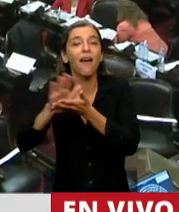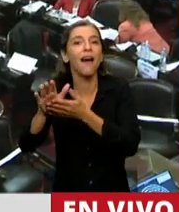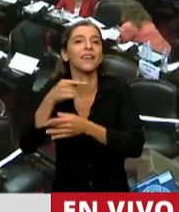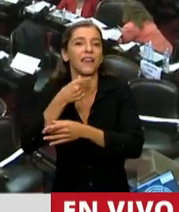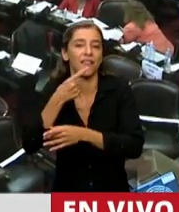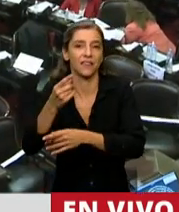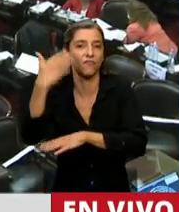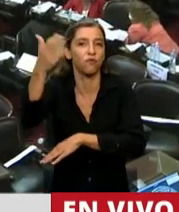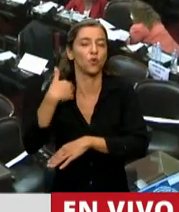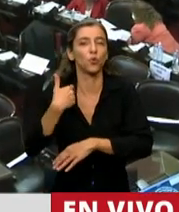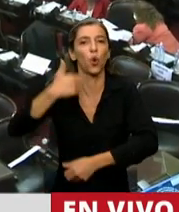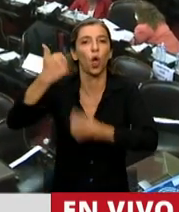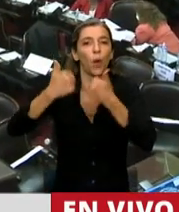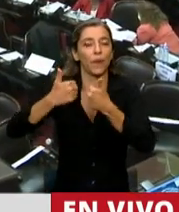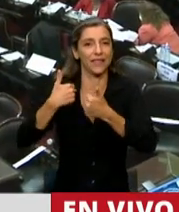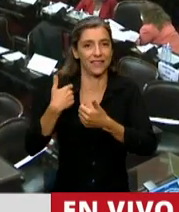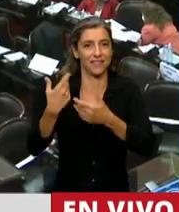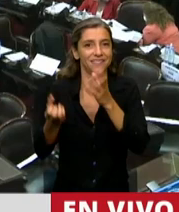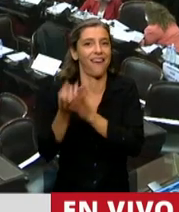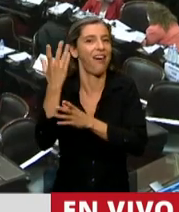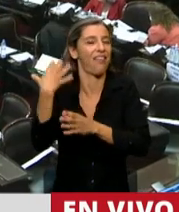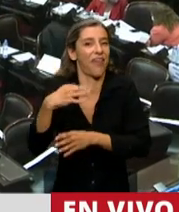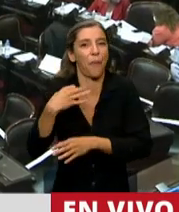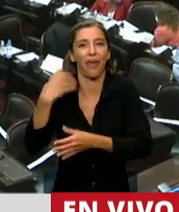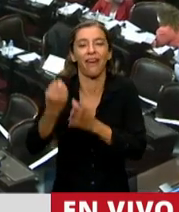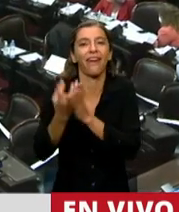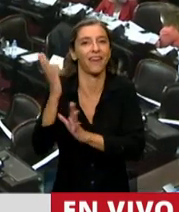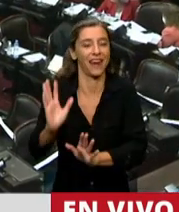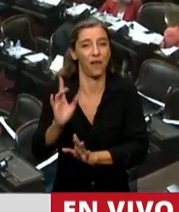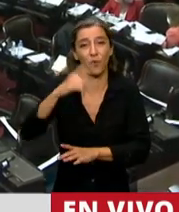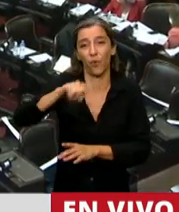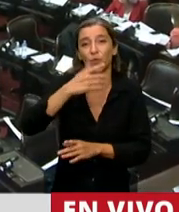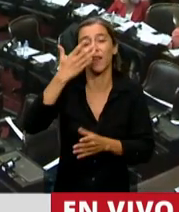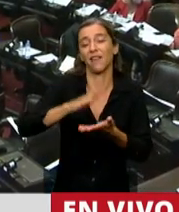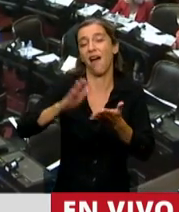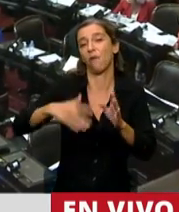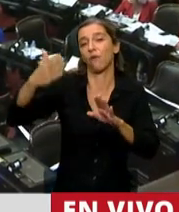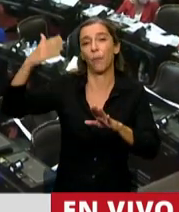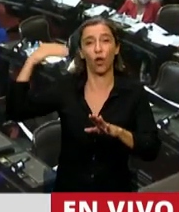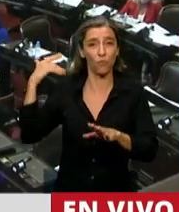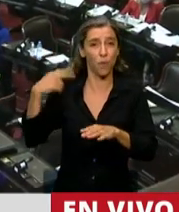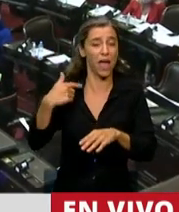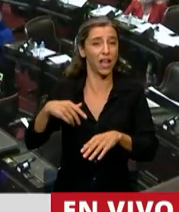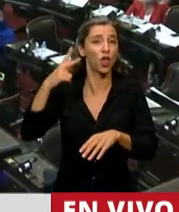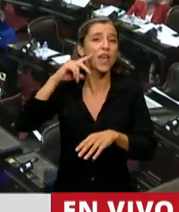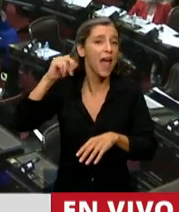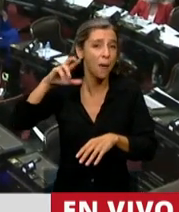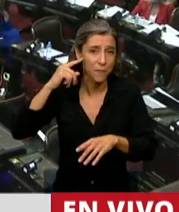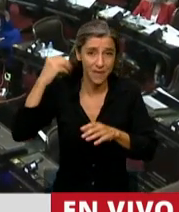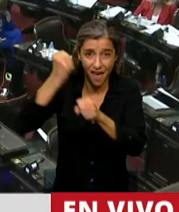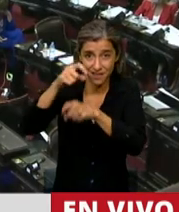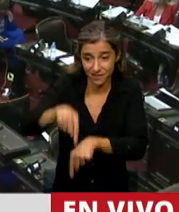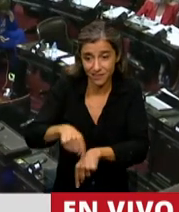competitividad. Y la macroeconomía que ustedes han aplicado desde la época del IAPI hasta ahora ha ido siempre en el sentido